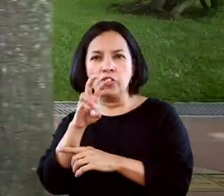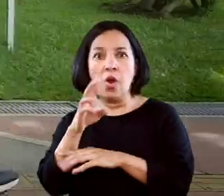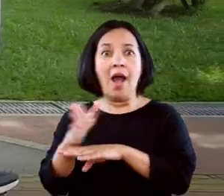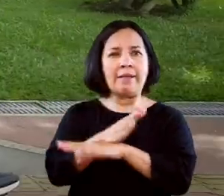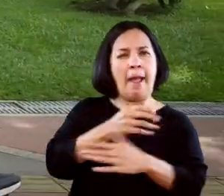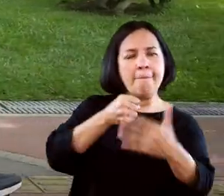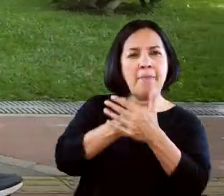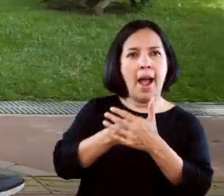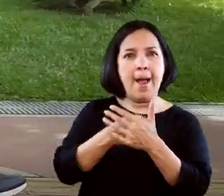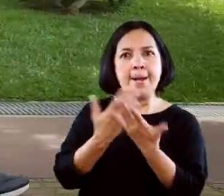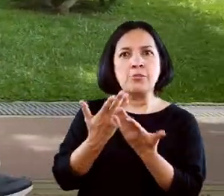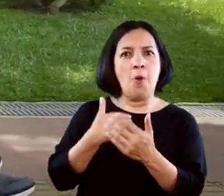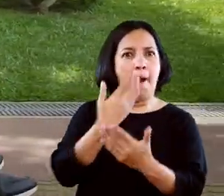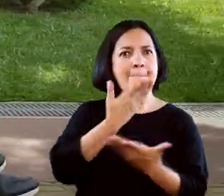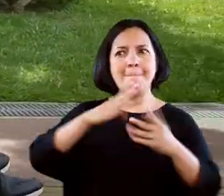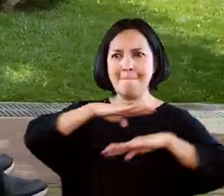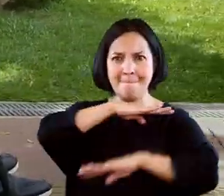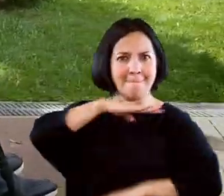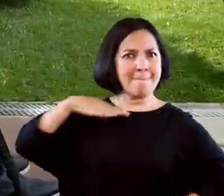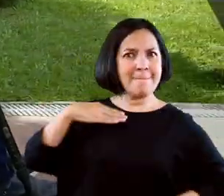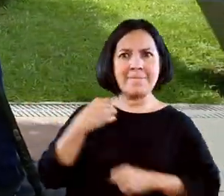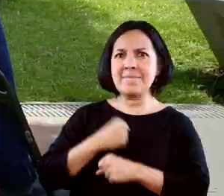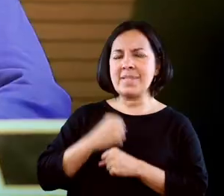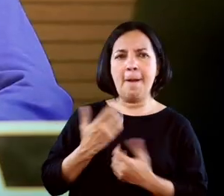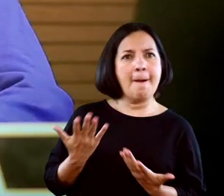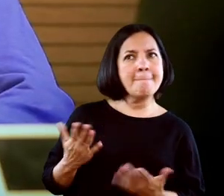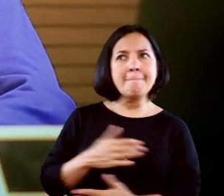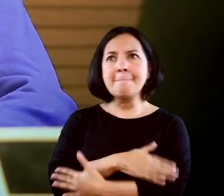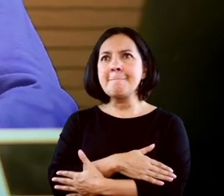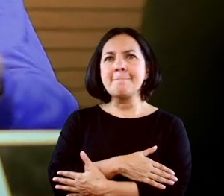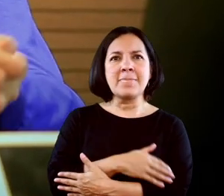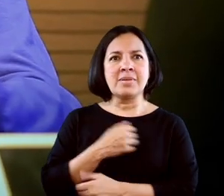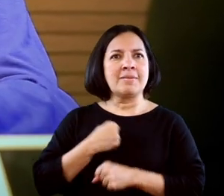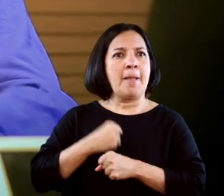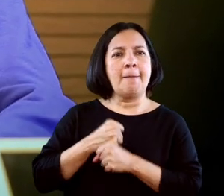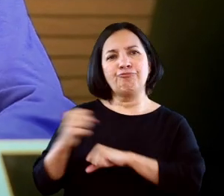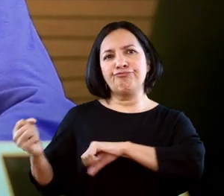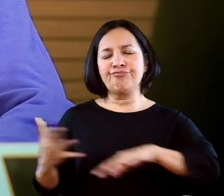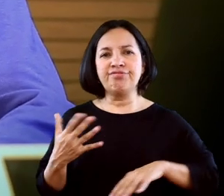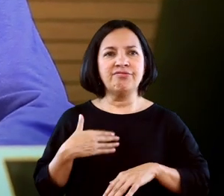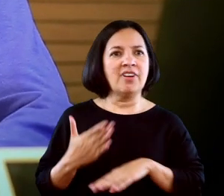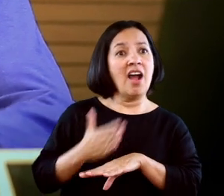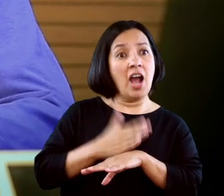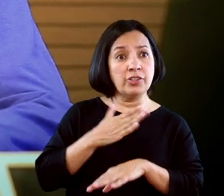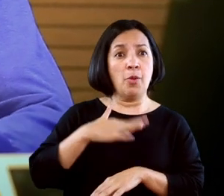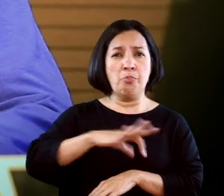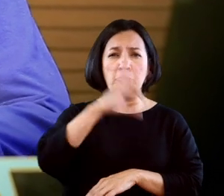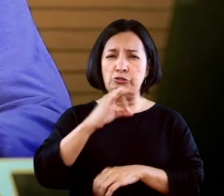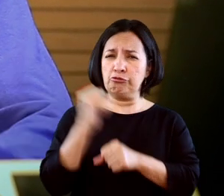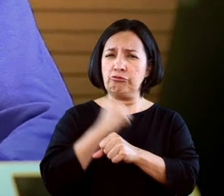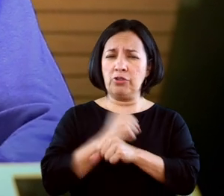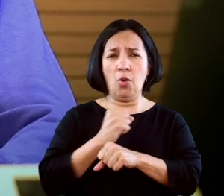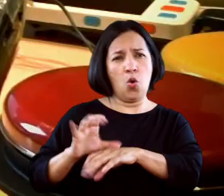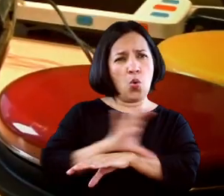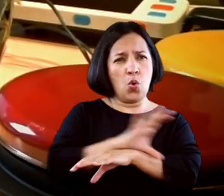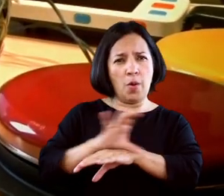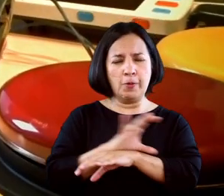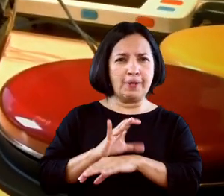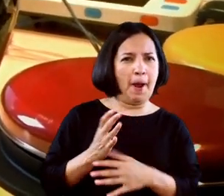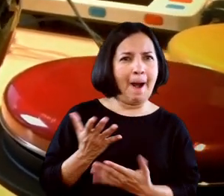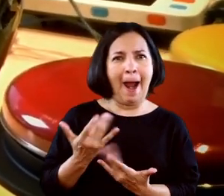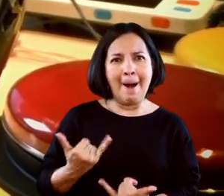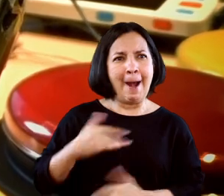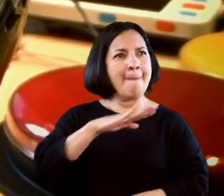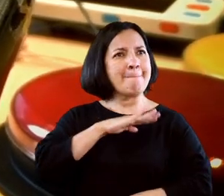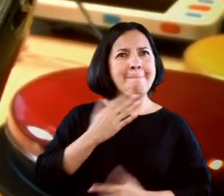Tuve un accidente de tránsito que me dejó cuadripléjico, por lo cual tuve que dejar de trabajar. Trabajaba 100% en un computador